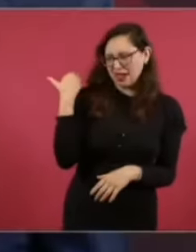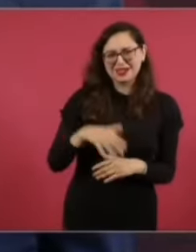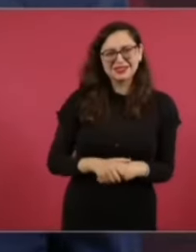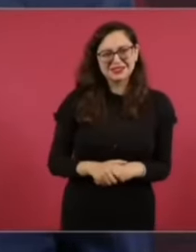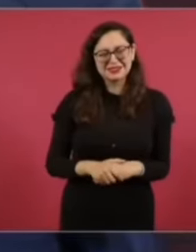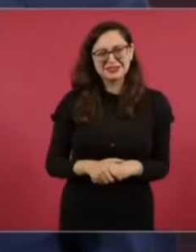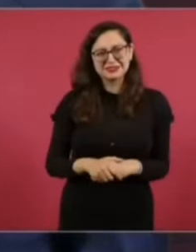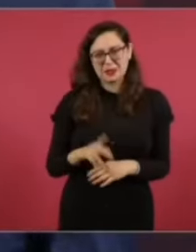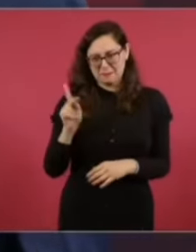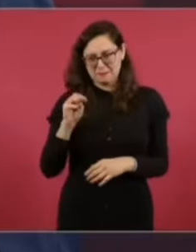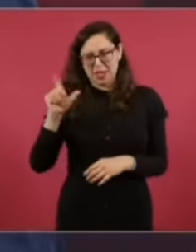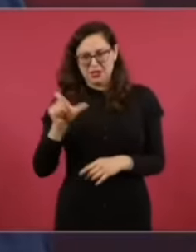un juicio con Pemex. Gracias.